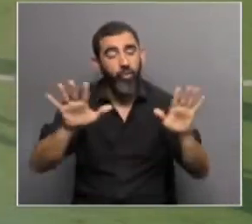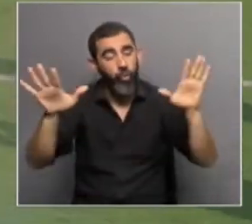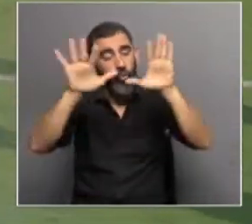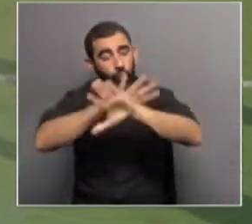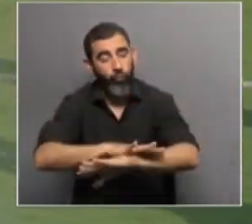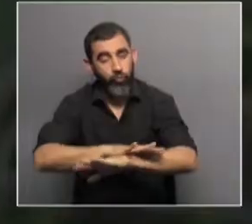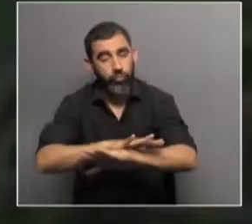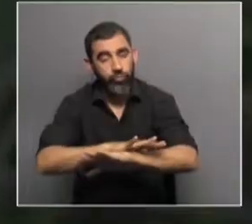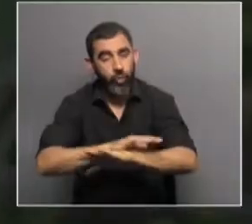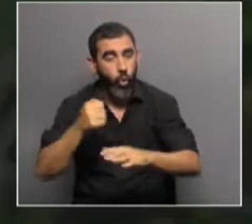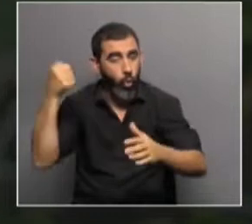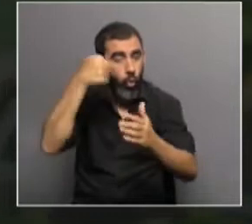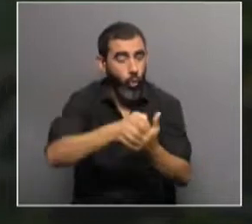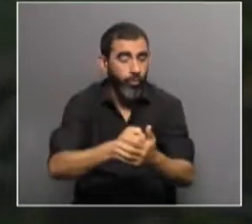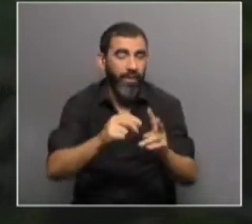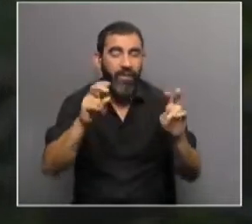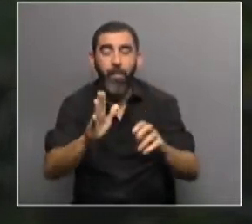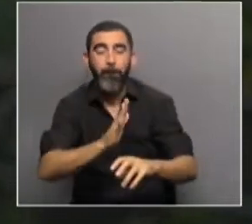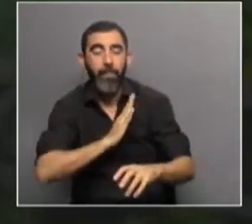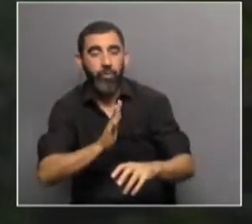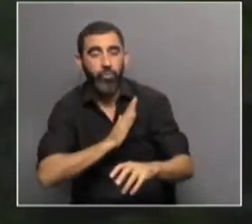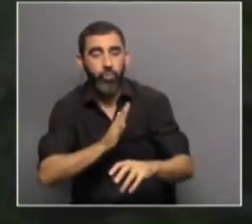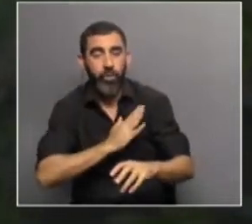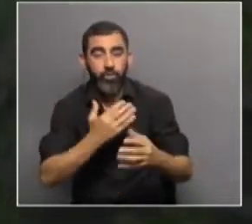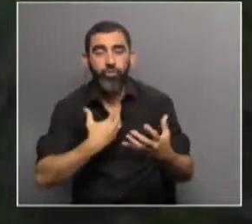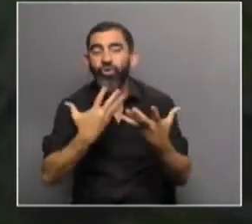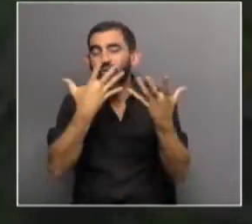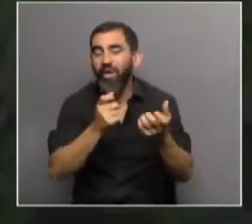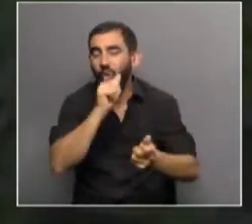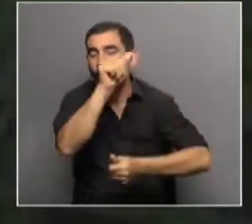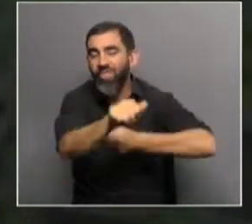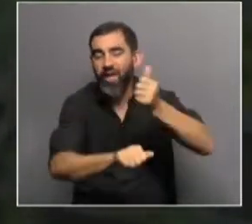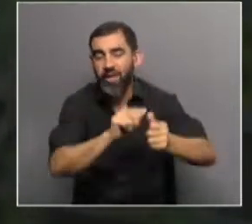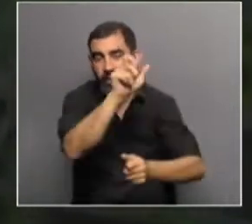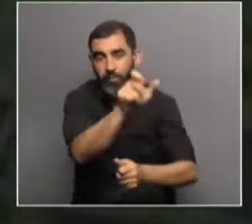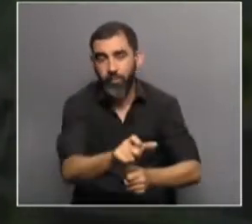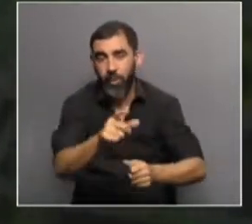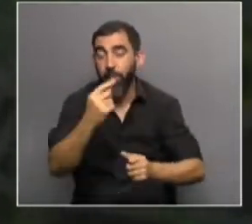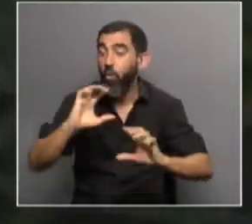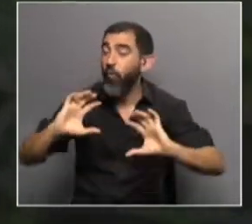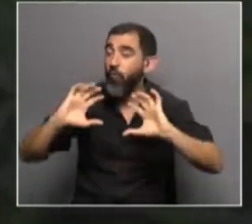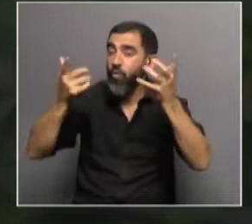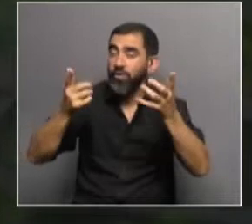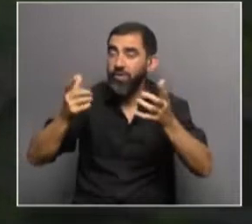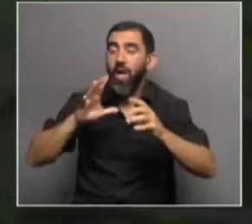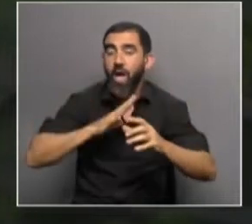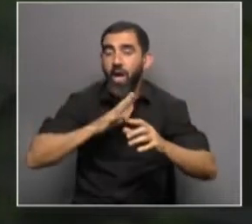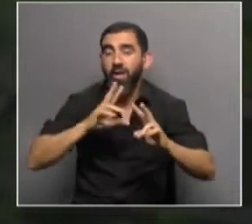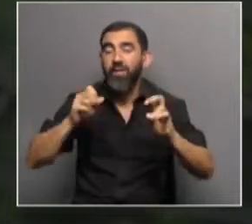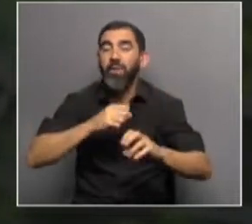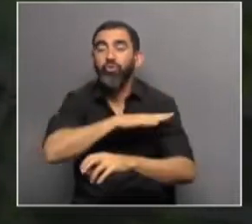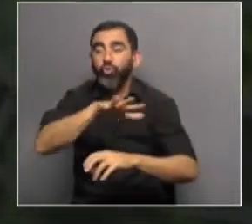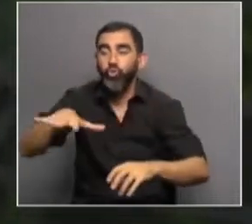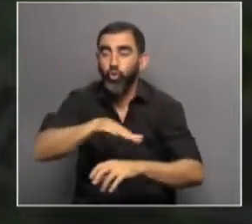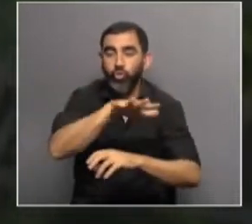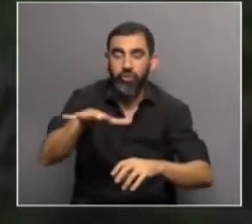La agresión es más una variable individual, en donde hay una intencionalidad de hacer daño, y la violencia es algo más que tiene que ver con lo social,